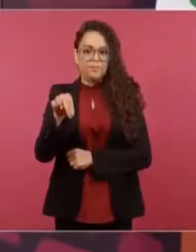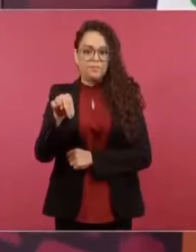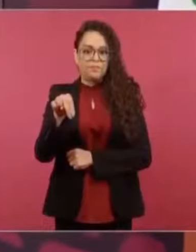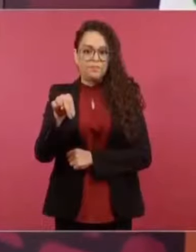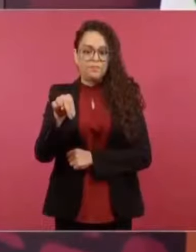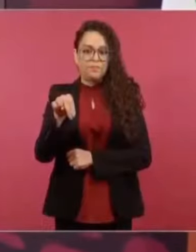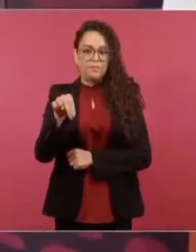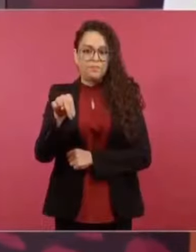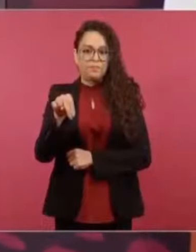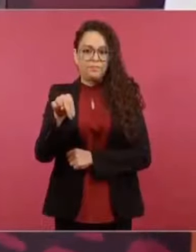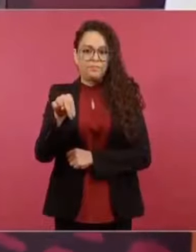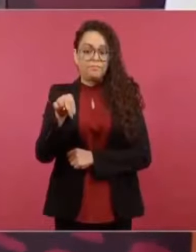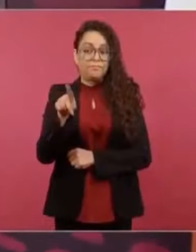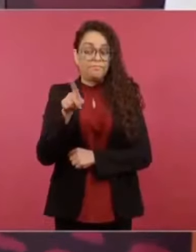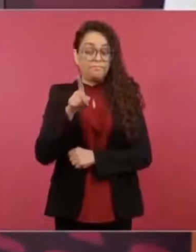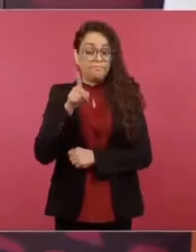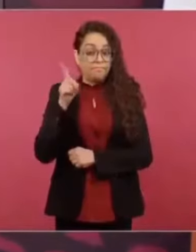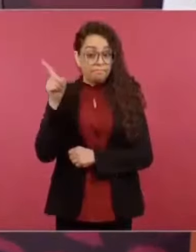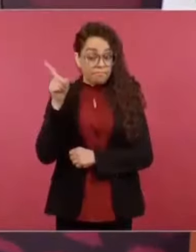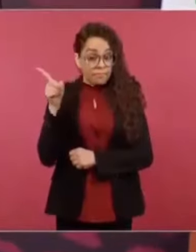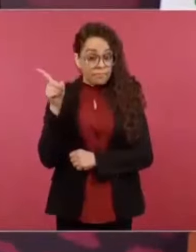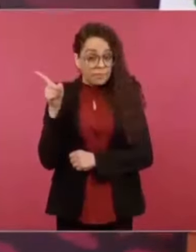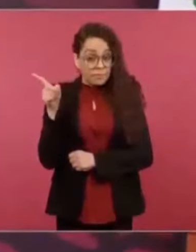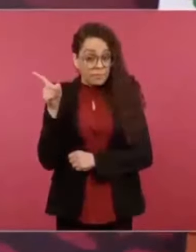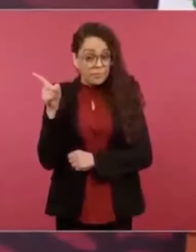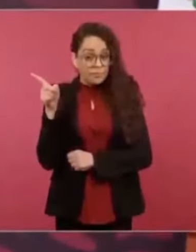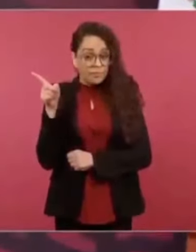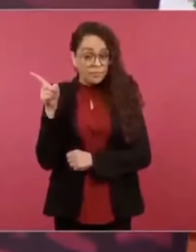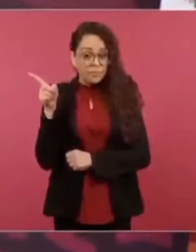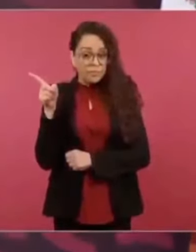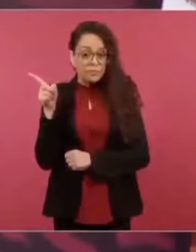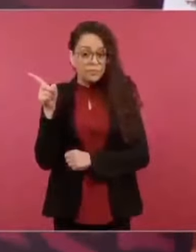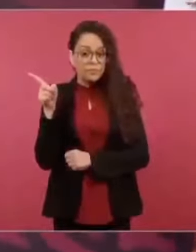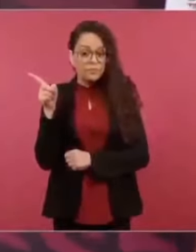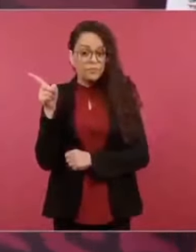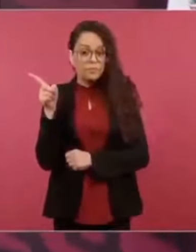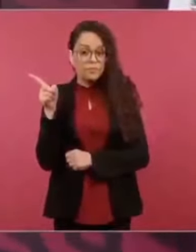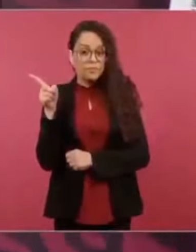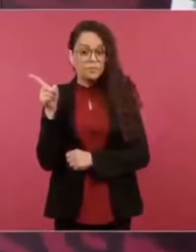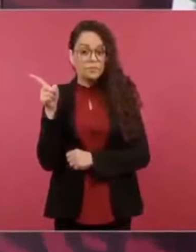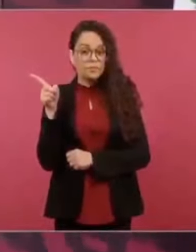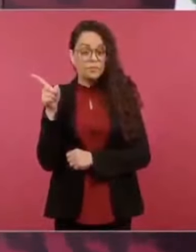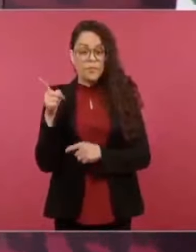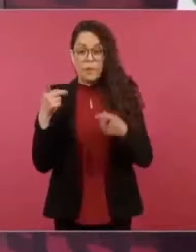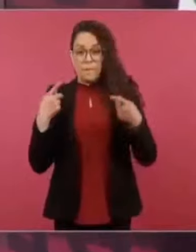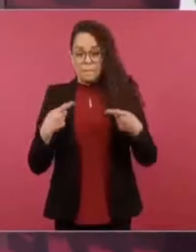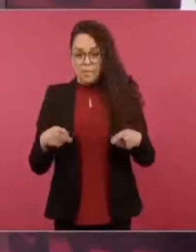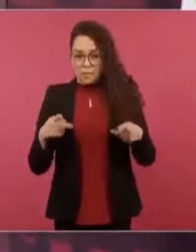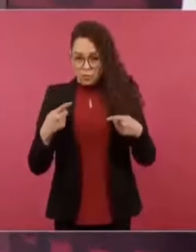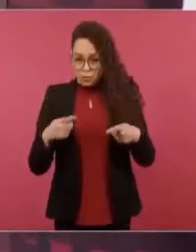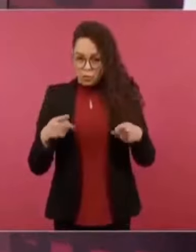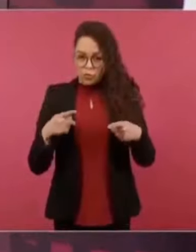presidentes y funcionarios